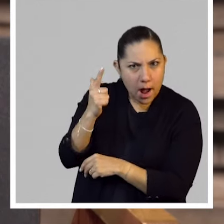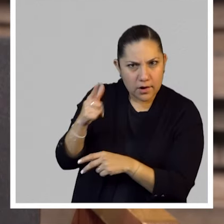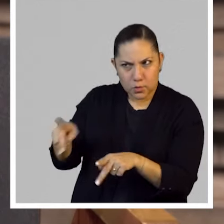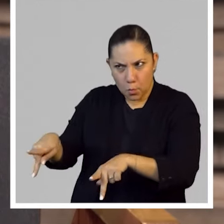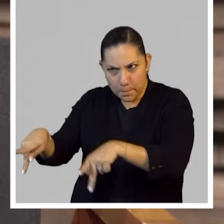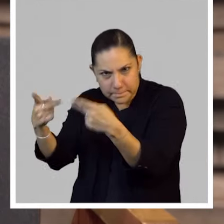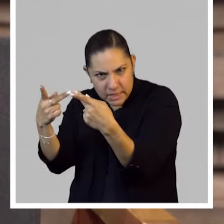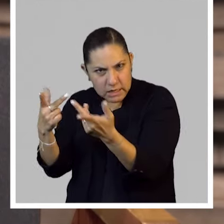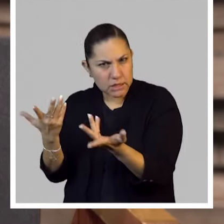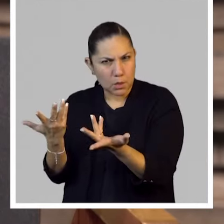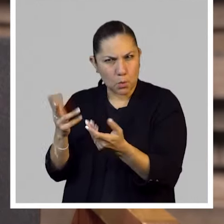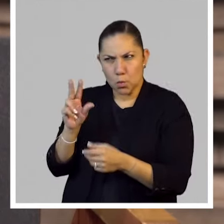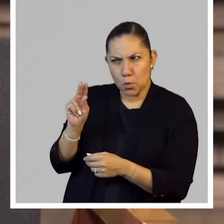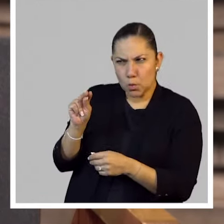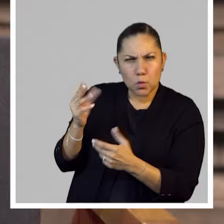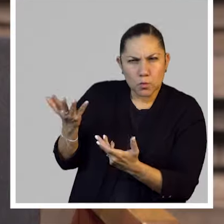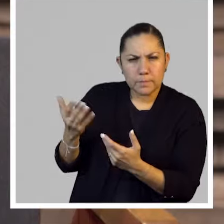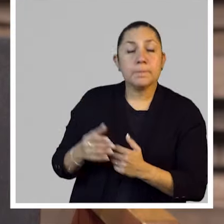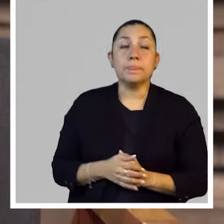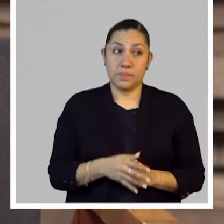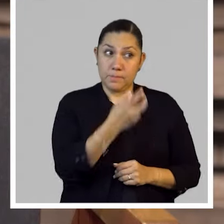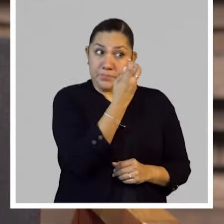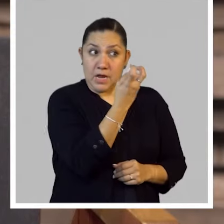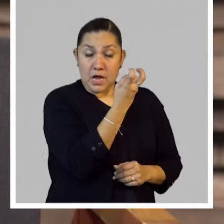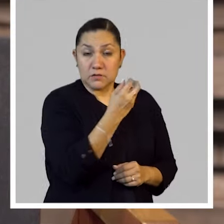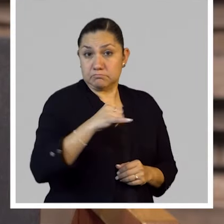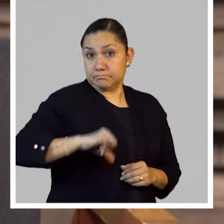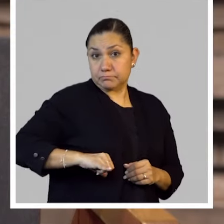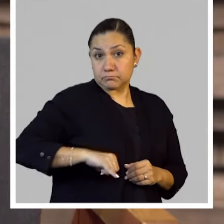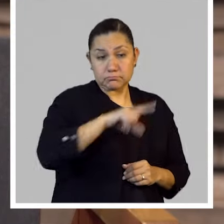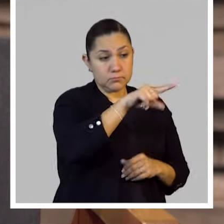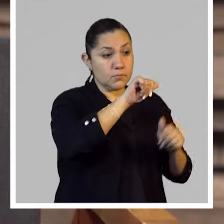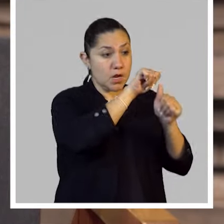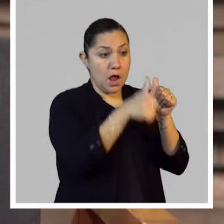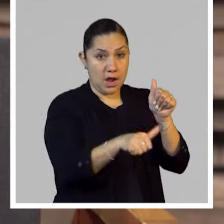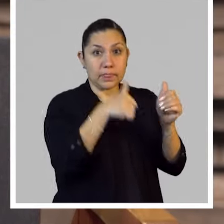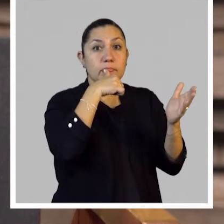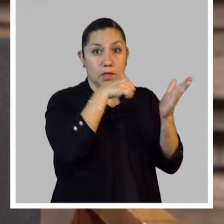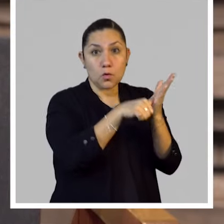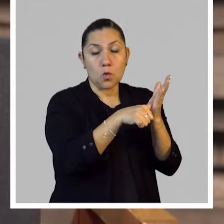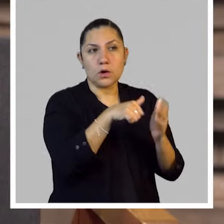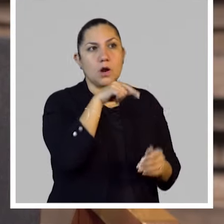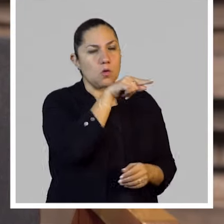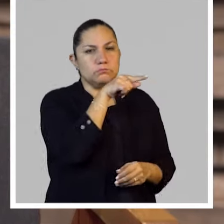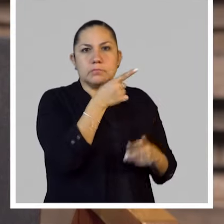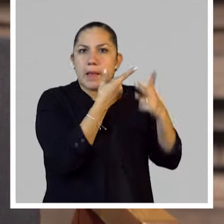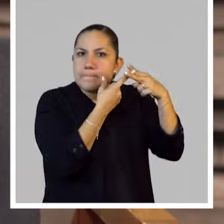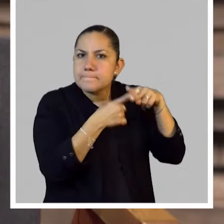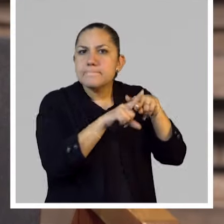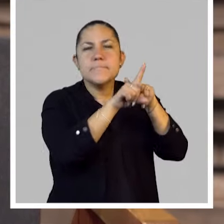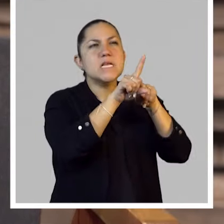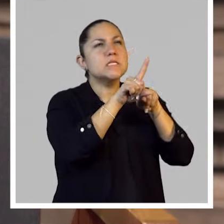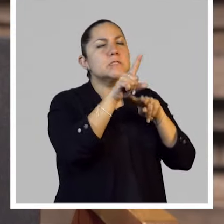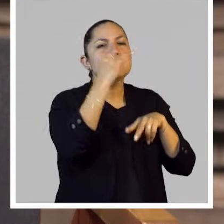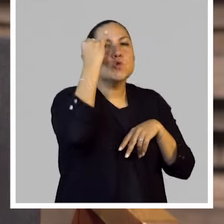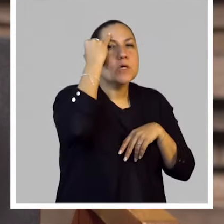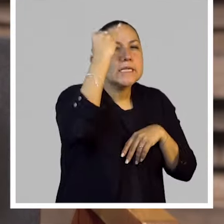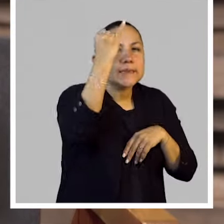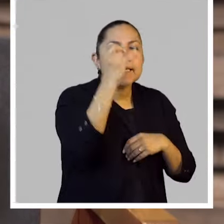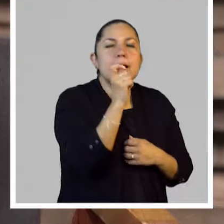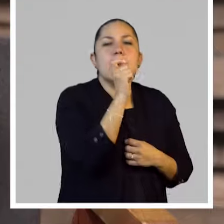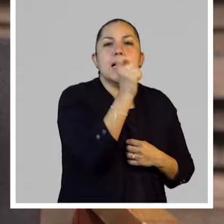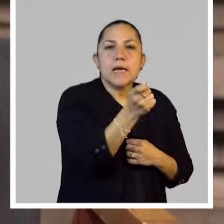Pues, eso es algo también interesante del arte correo, que uno de sus principios era que no se comercializara, ¿no? Que se distribuyera, o sea, que